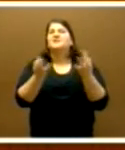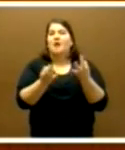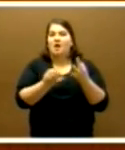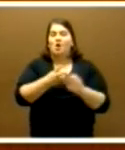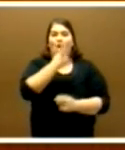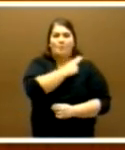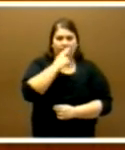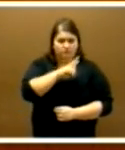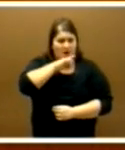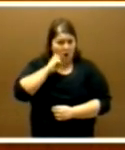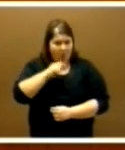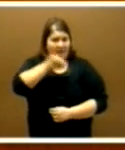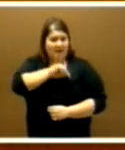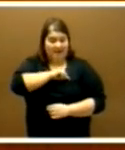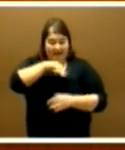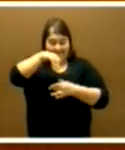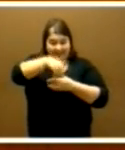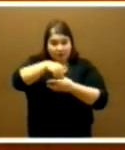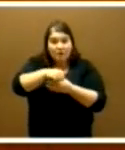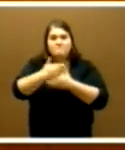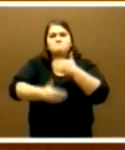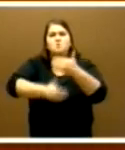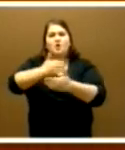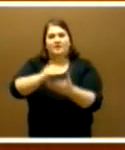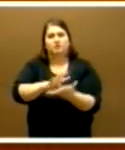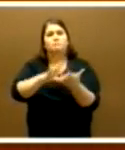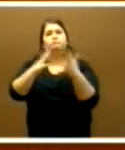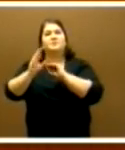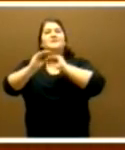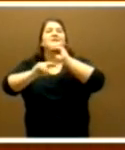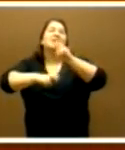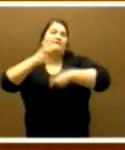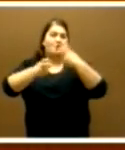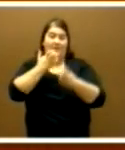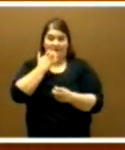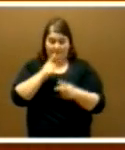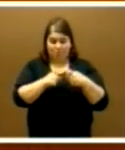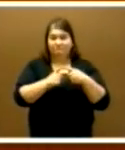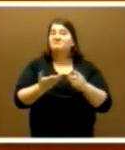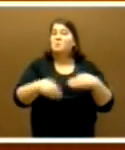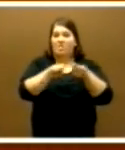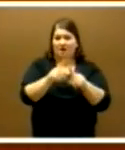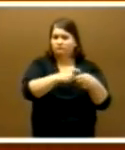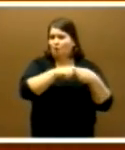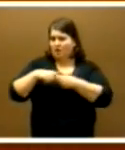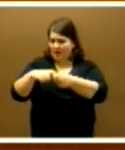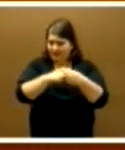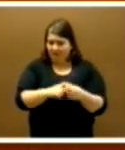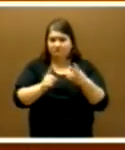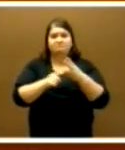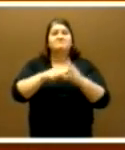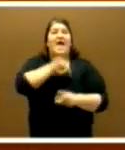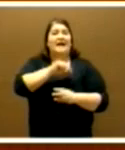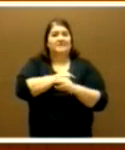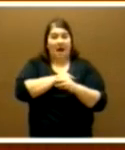valores y la ética del proceso de reformas, entre los cuales se encuentran principios como la igualdad, la solidaridad, la